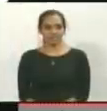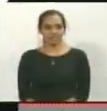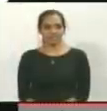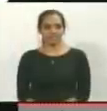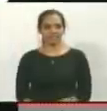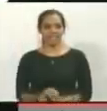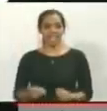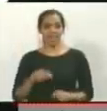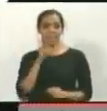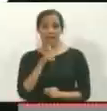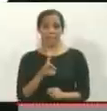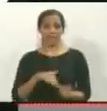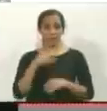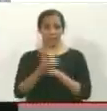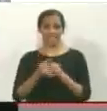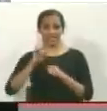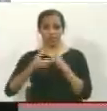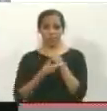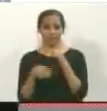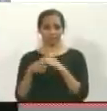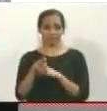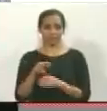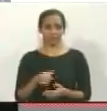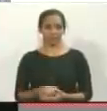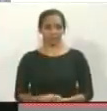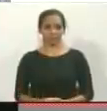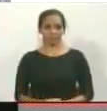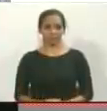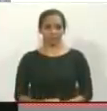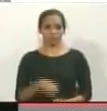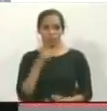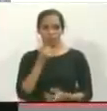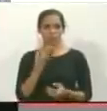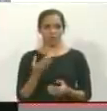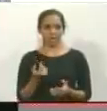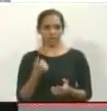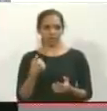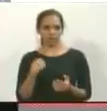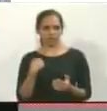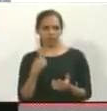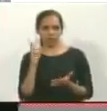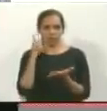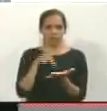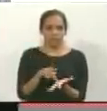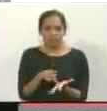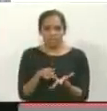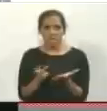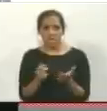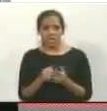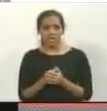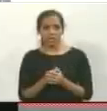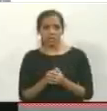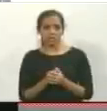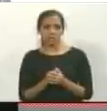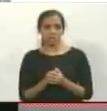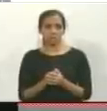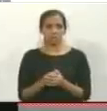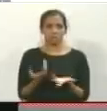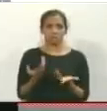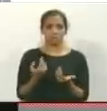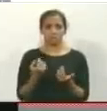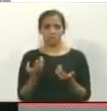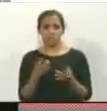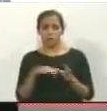plan de Juanito Alimaña. Mi nombre es Ramón Ucena, yo soy el señor mío, porque estoy involucrado en problemas